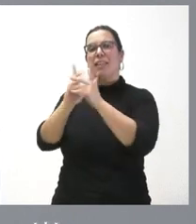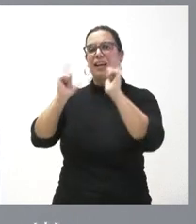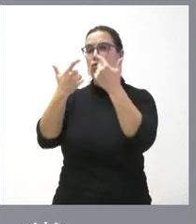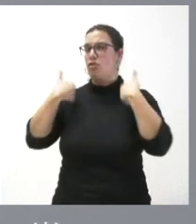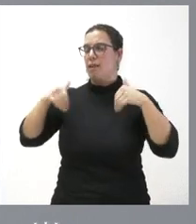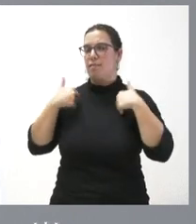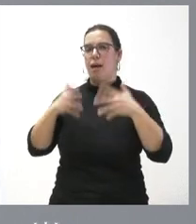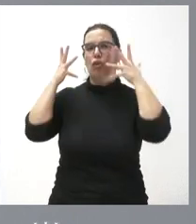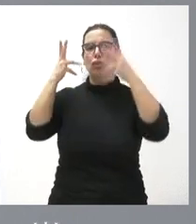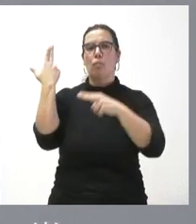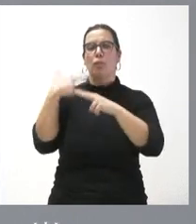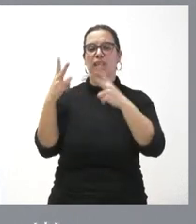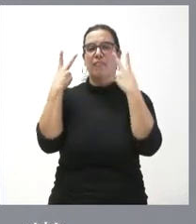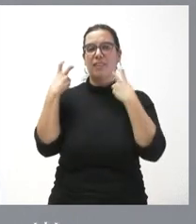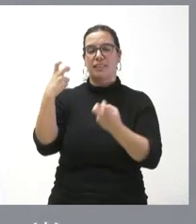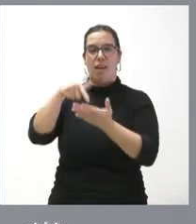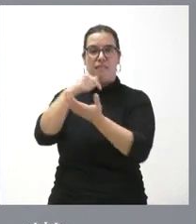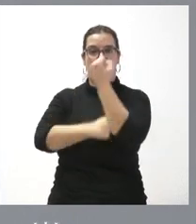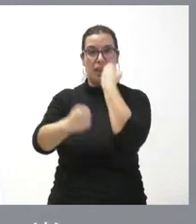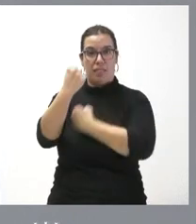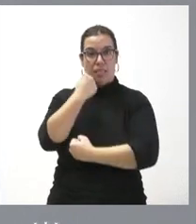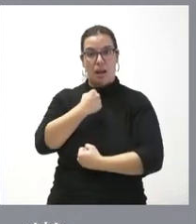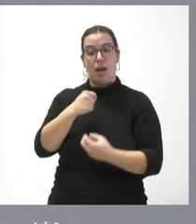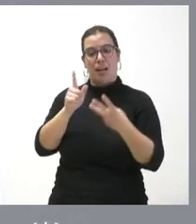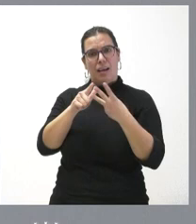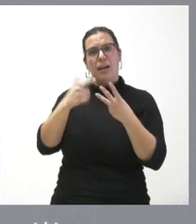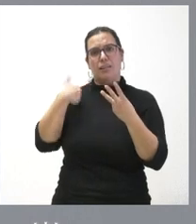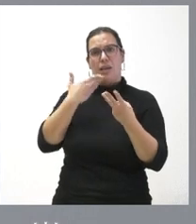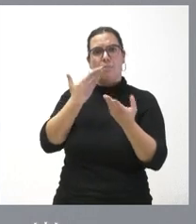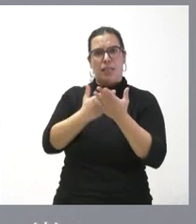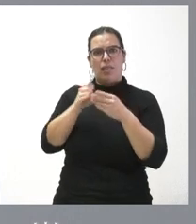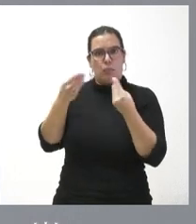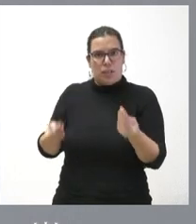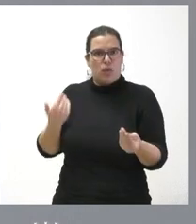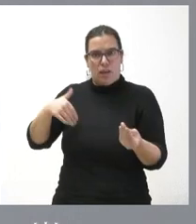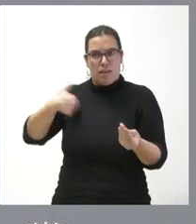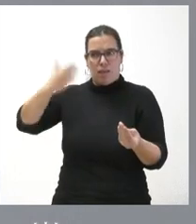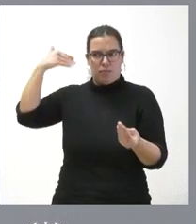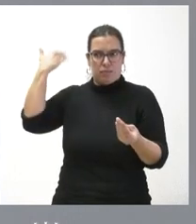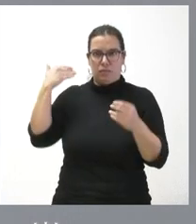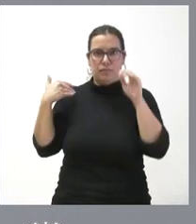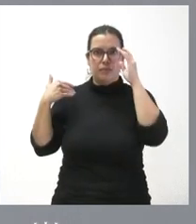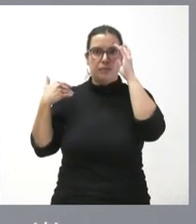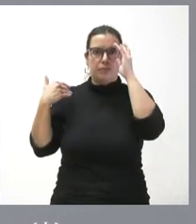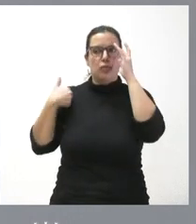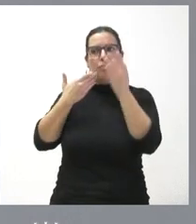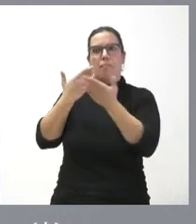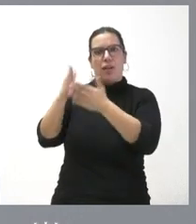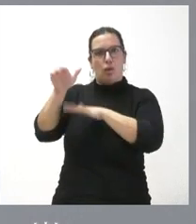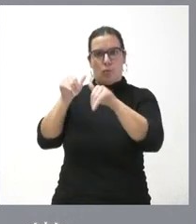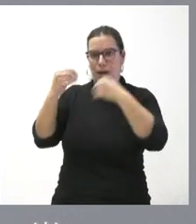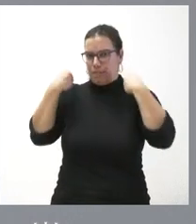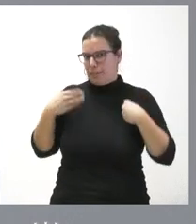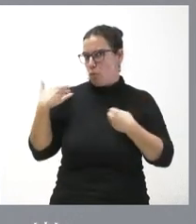fiscal y financiera del consejo de política fiscal y financiera yo ya solicité la documentación solicité ya esta convocatoria lo hice el mismo